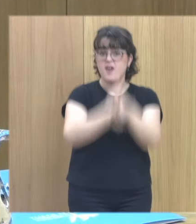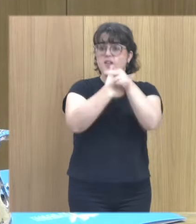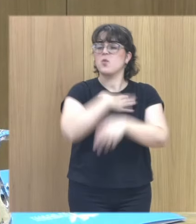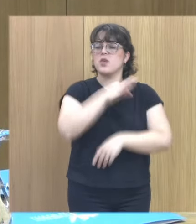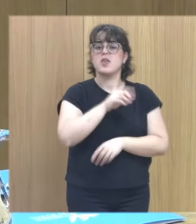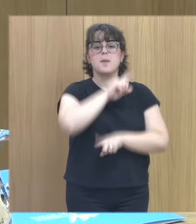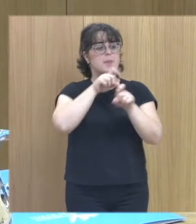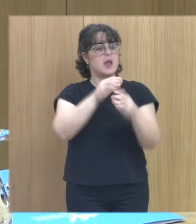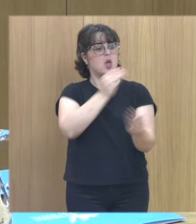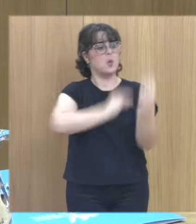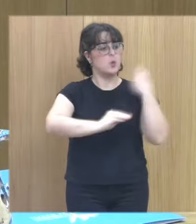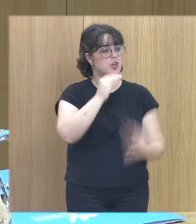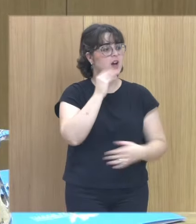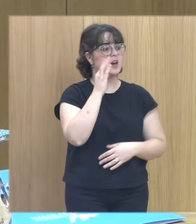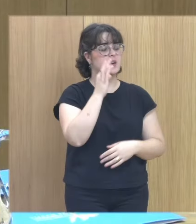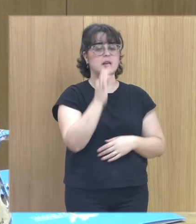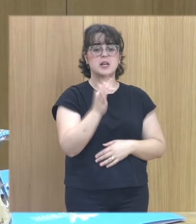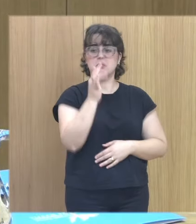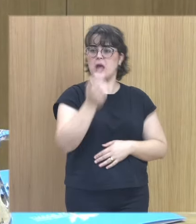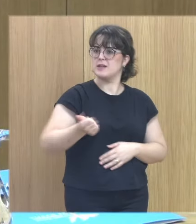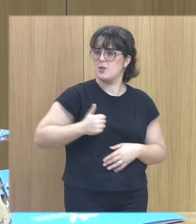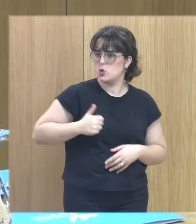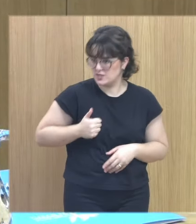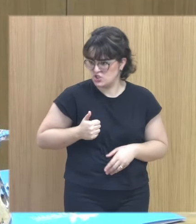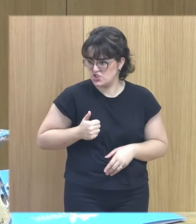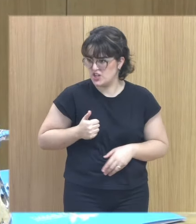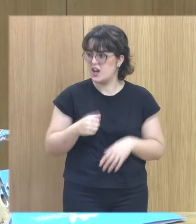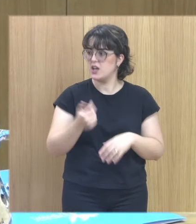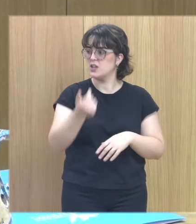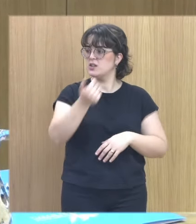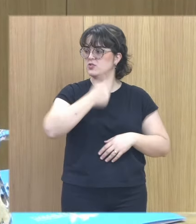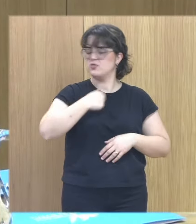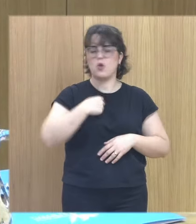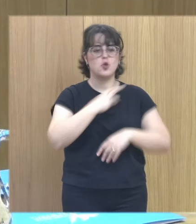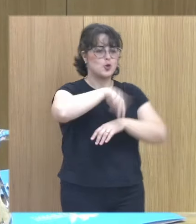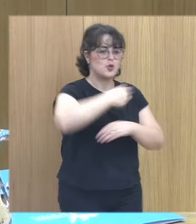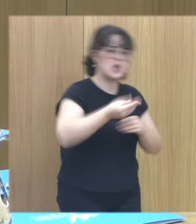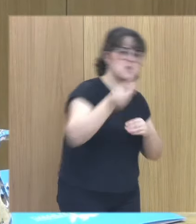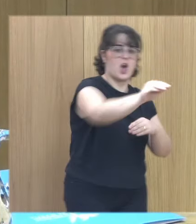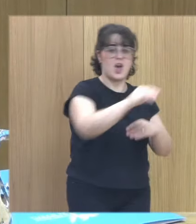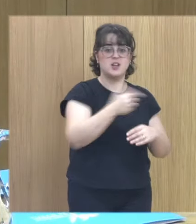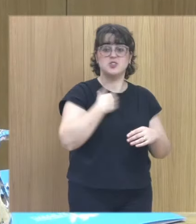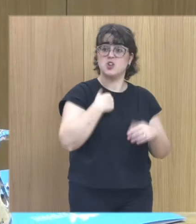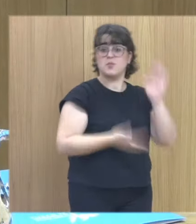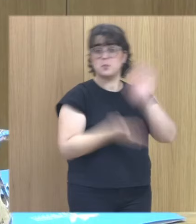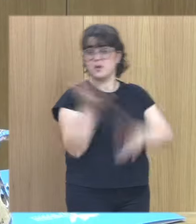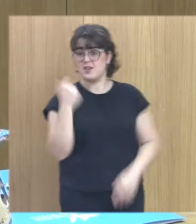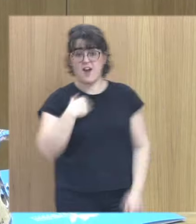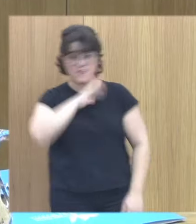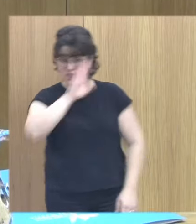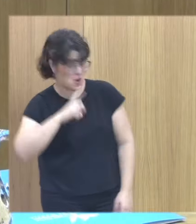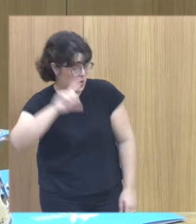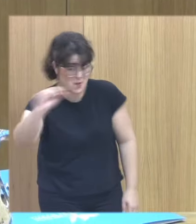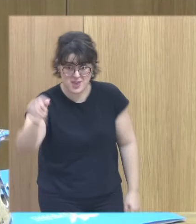poder preguntar y podernos aprovechar yo es que me quedaría otras dos horas más he dicho que me tenía que ir a otra cosa y no me he ido